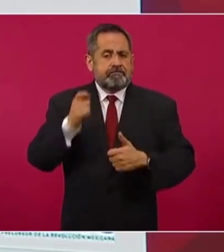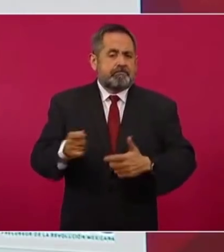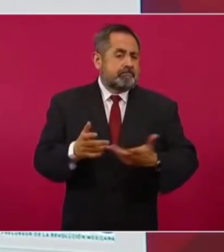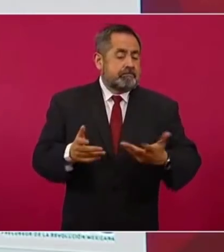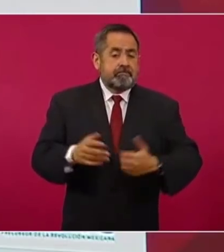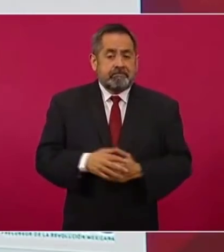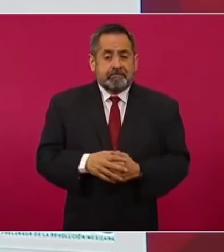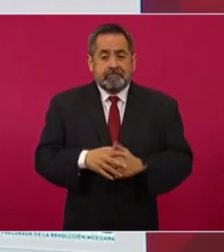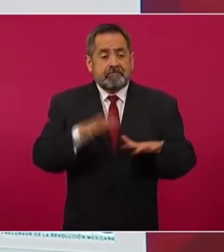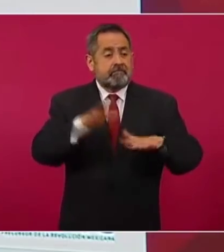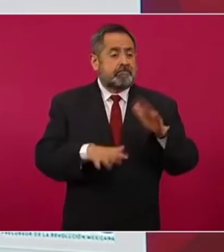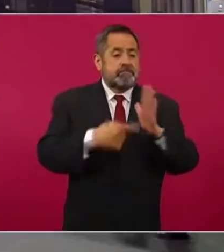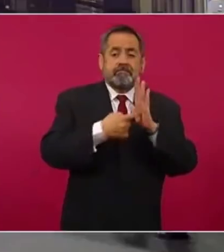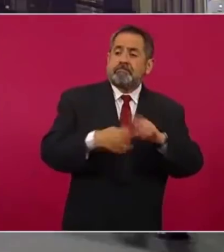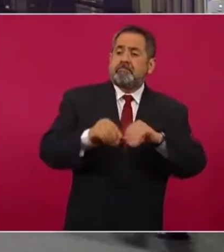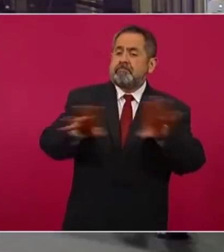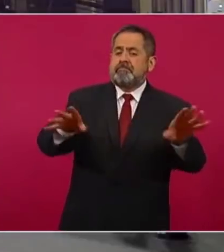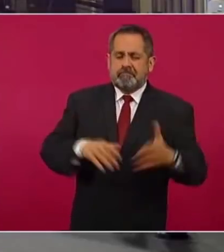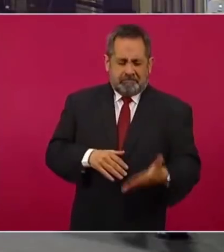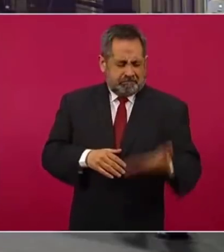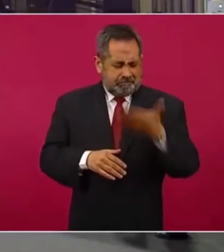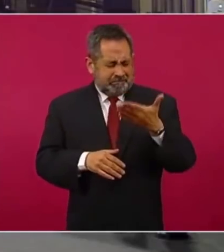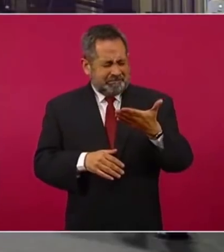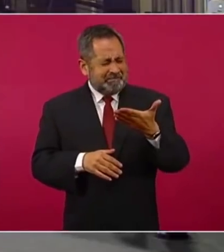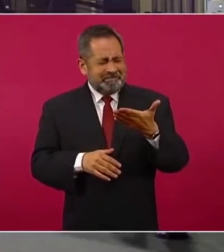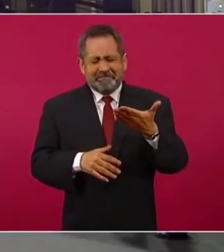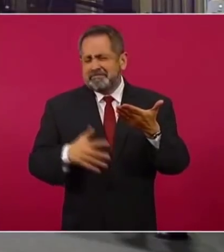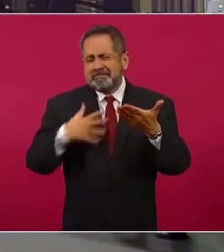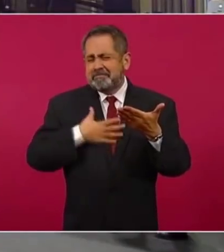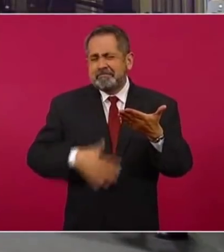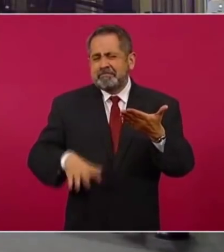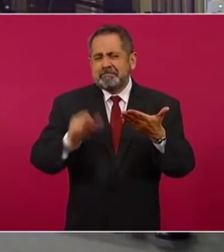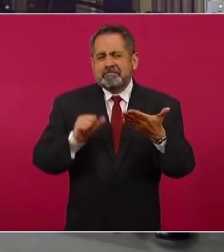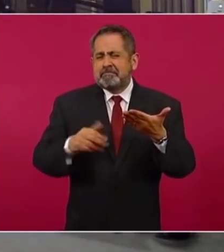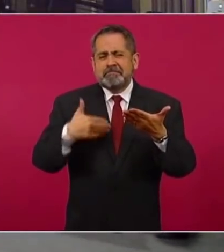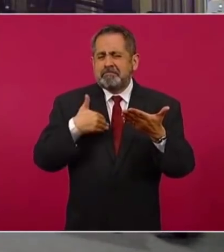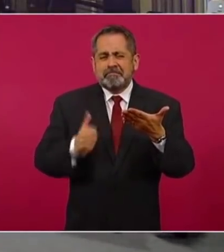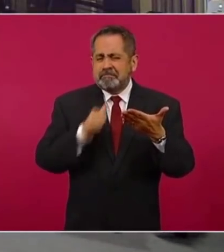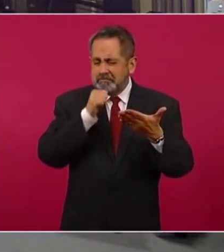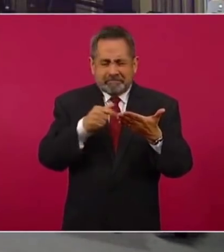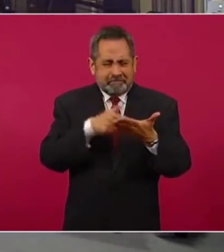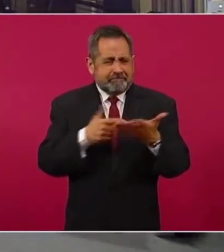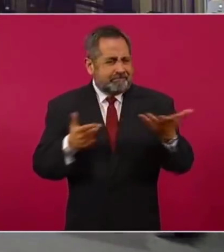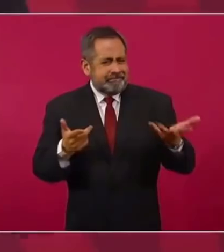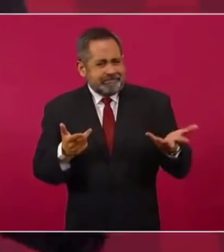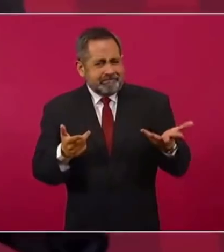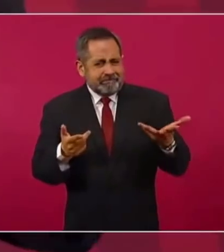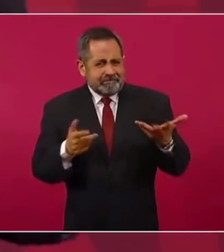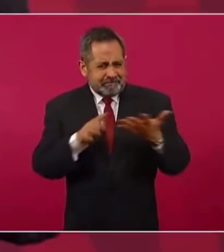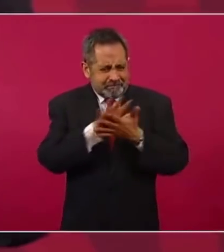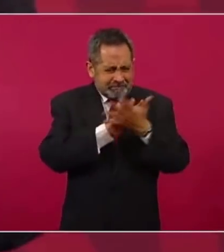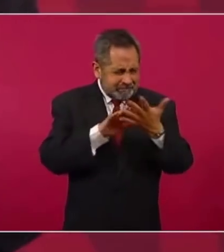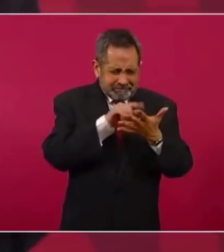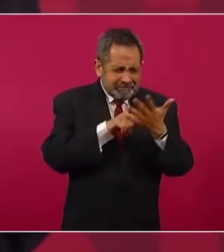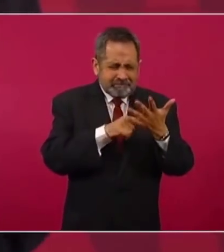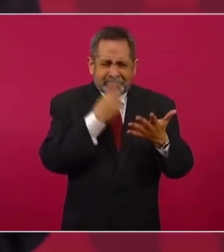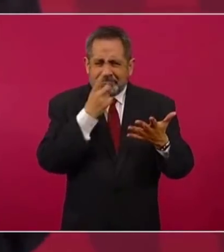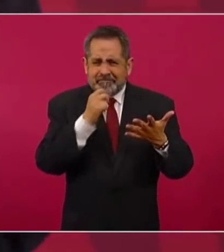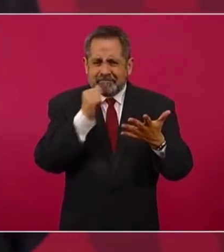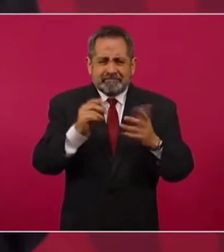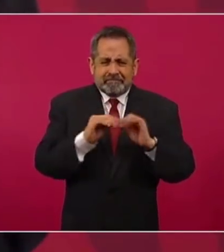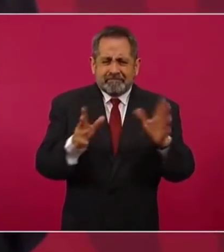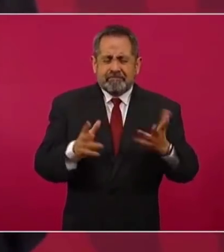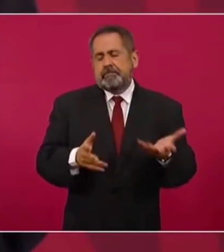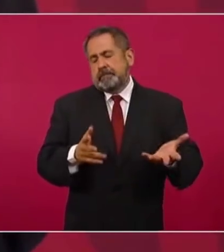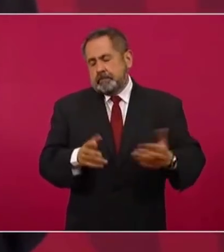Y es que lee uno un texto y ¿qué dijo? Si no entiendes.